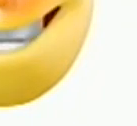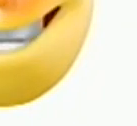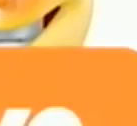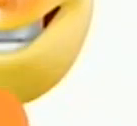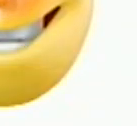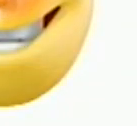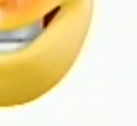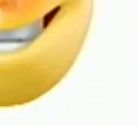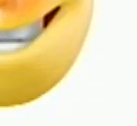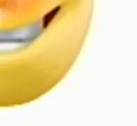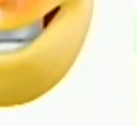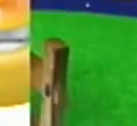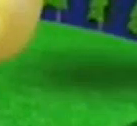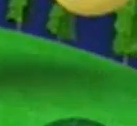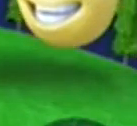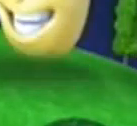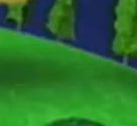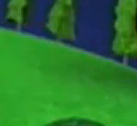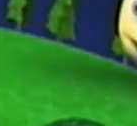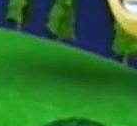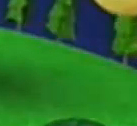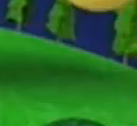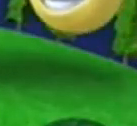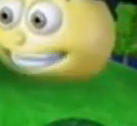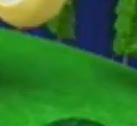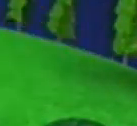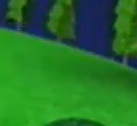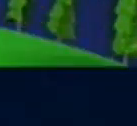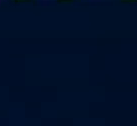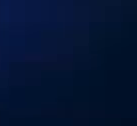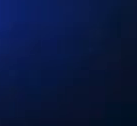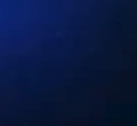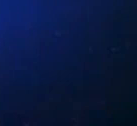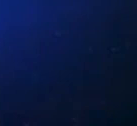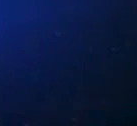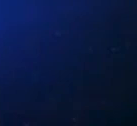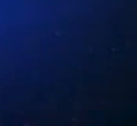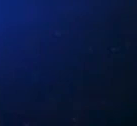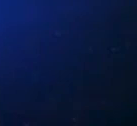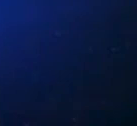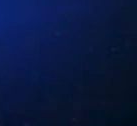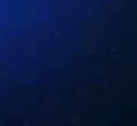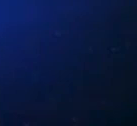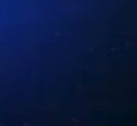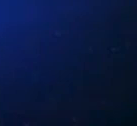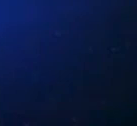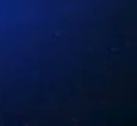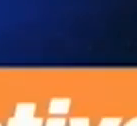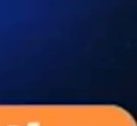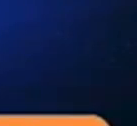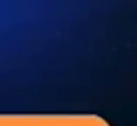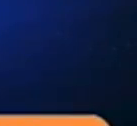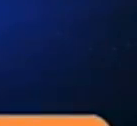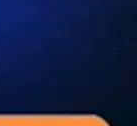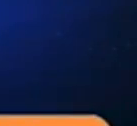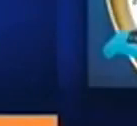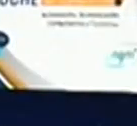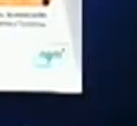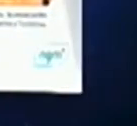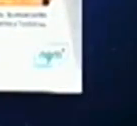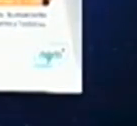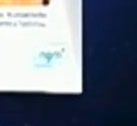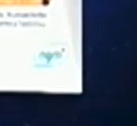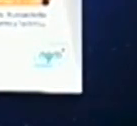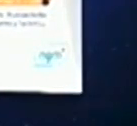Palagrip Efectivo. Y cuando vayas a dormir, prueba Palagrip Noche Efectivo.